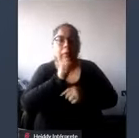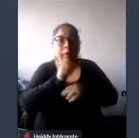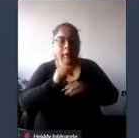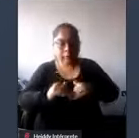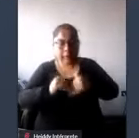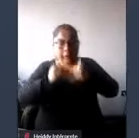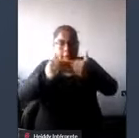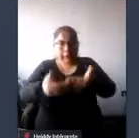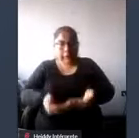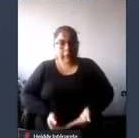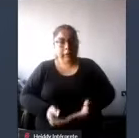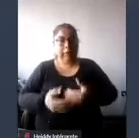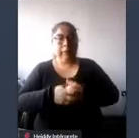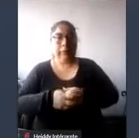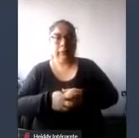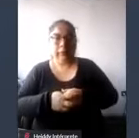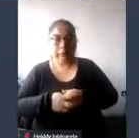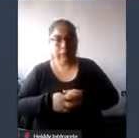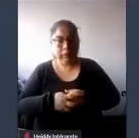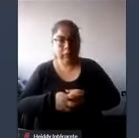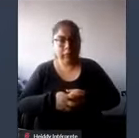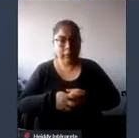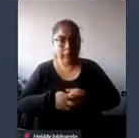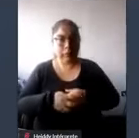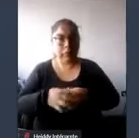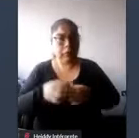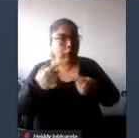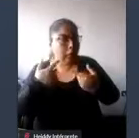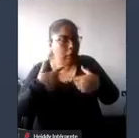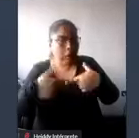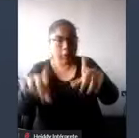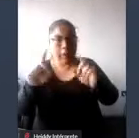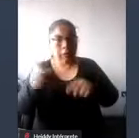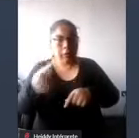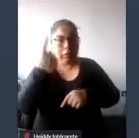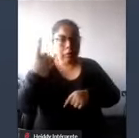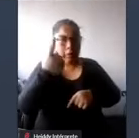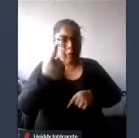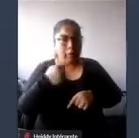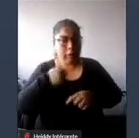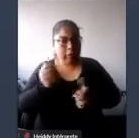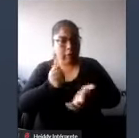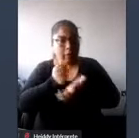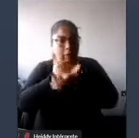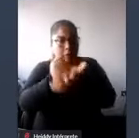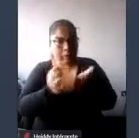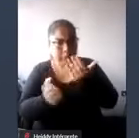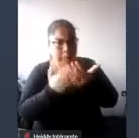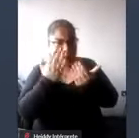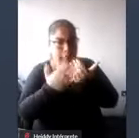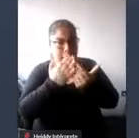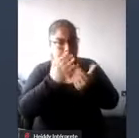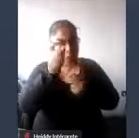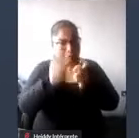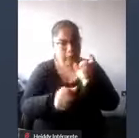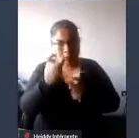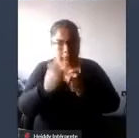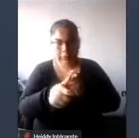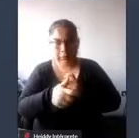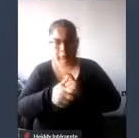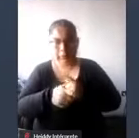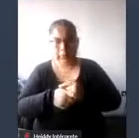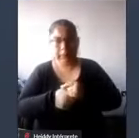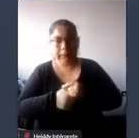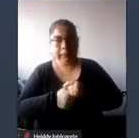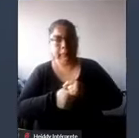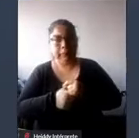y que va no solamente a proporcionar las facilidades a estas personas sino